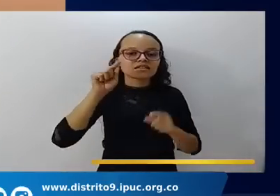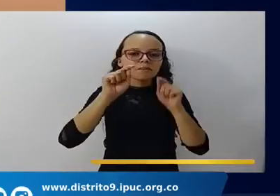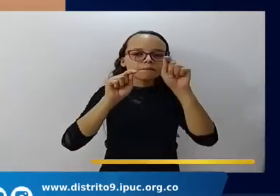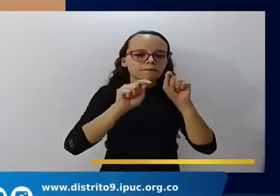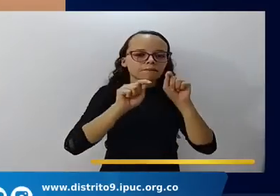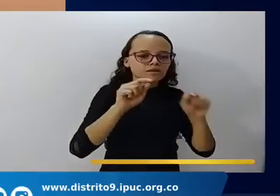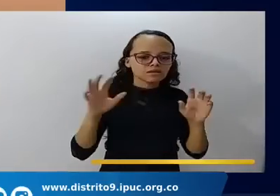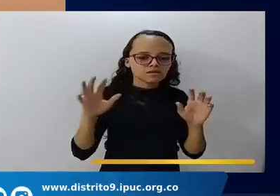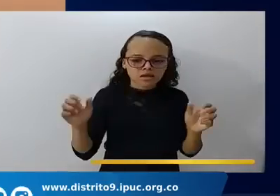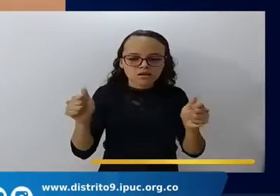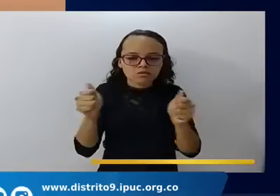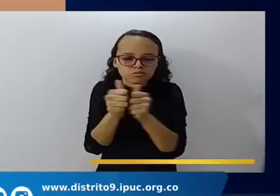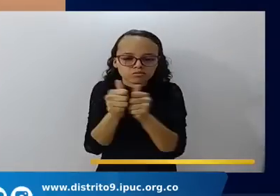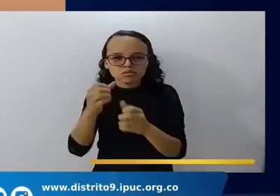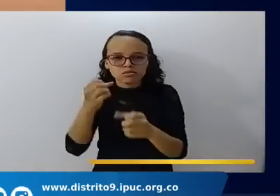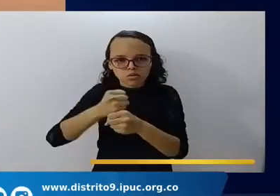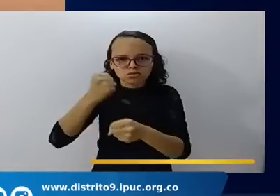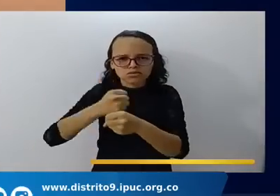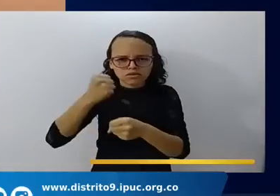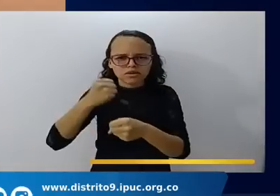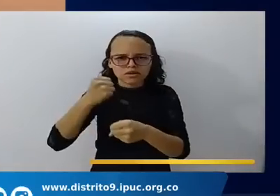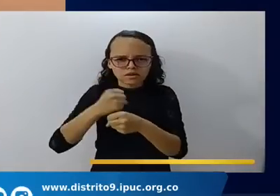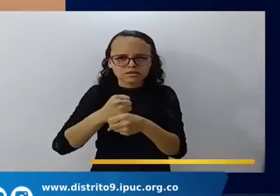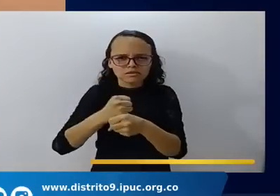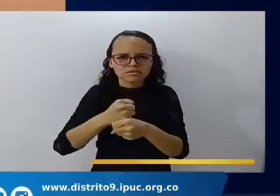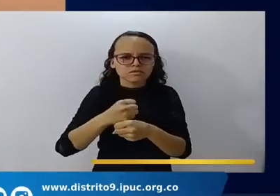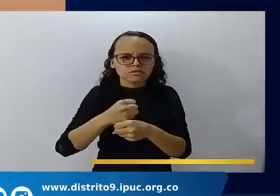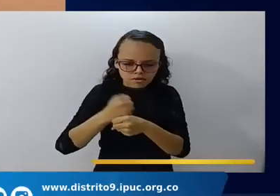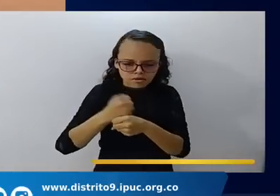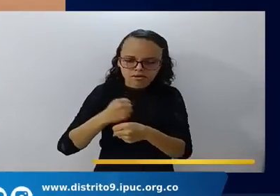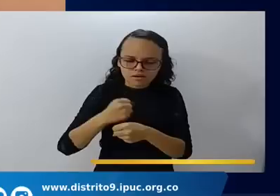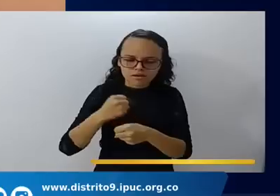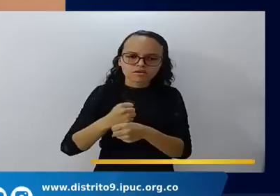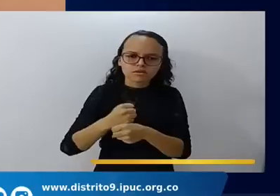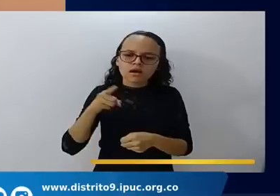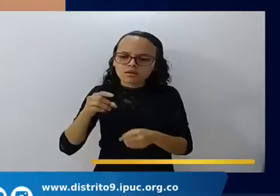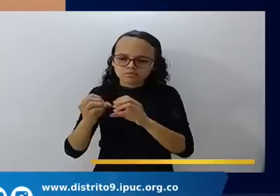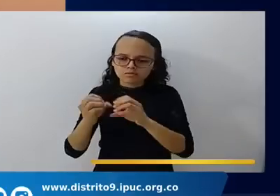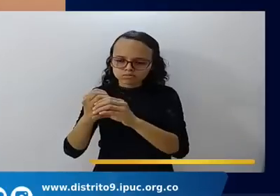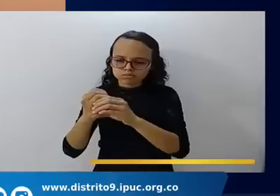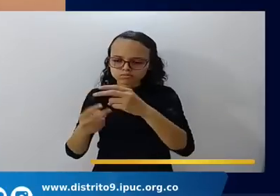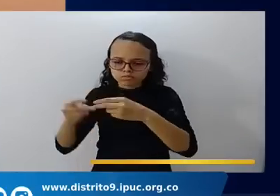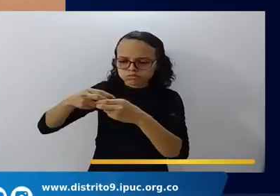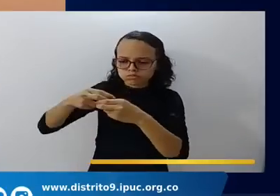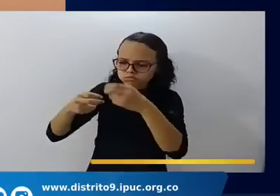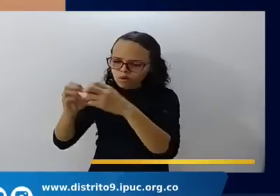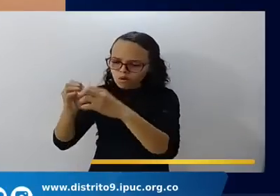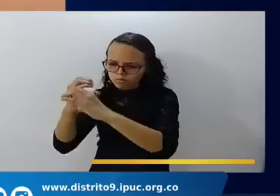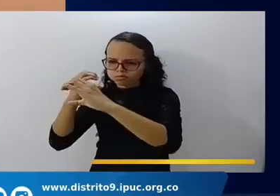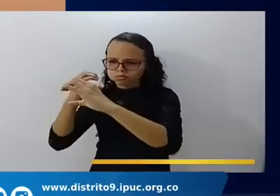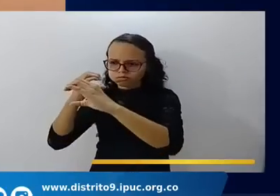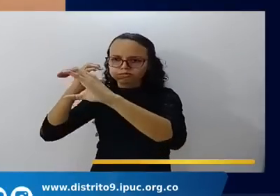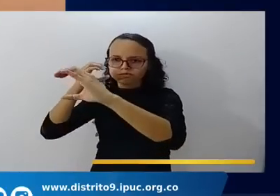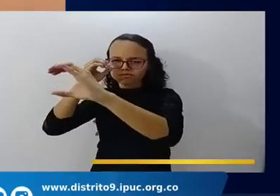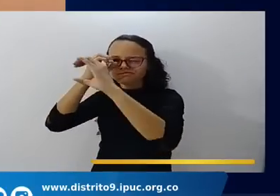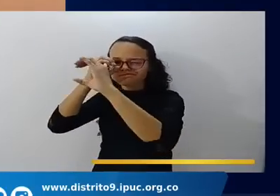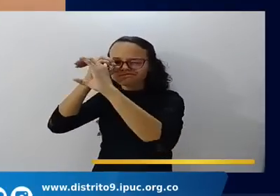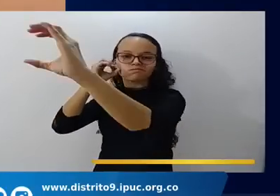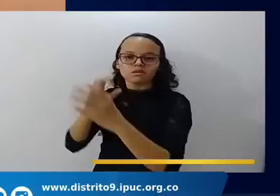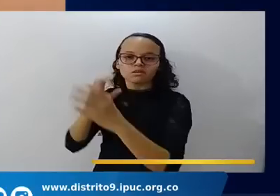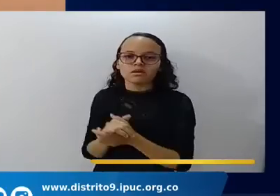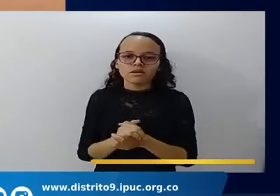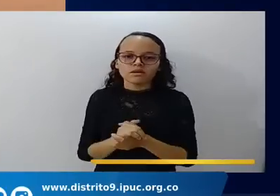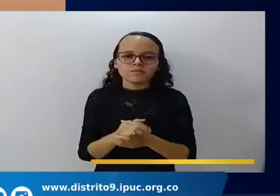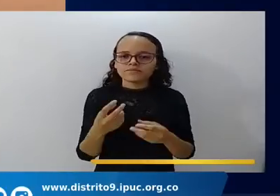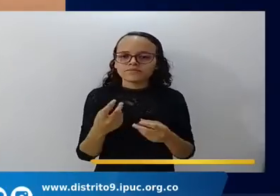Y la NASA, y la Agencia Espacial Europea, y la Agencia Especial Canadiense.